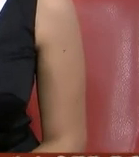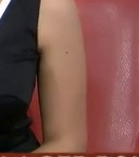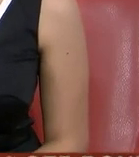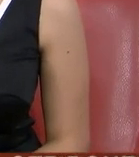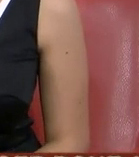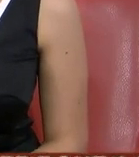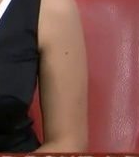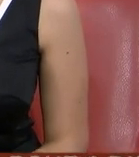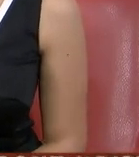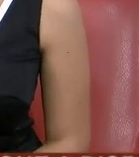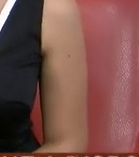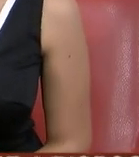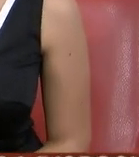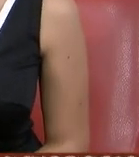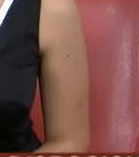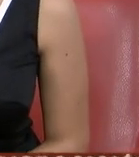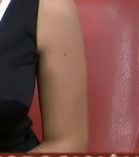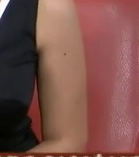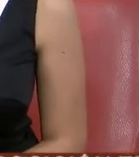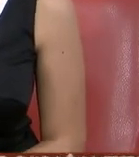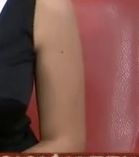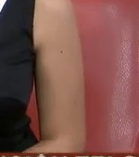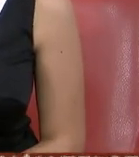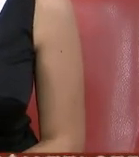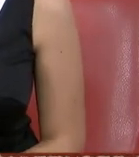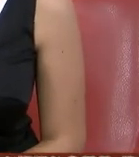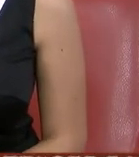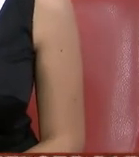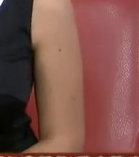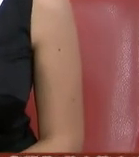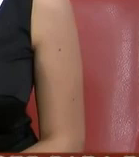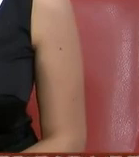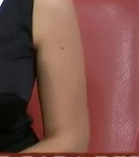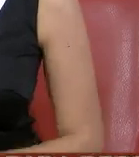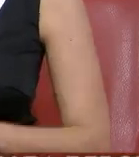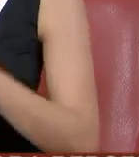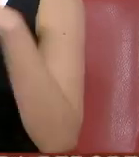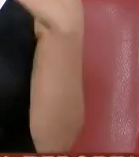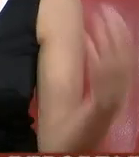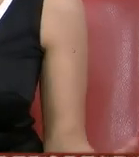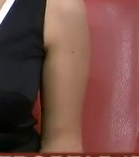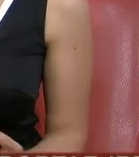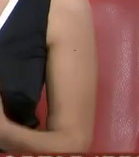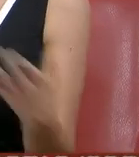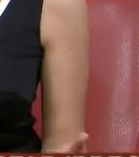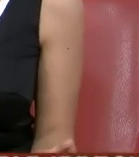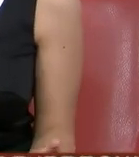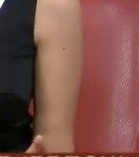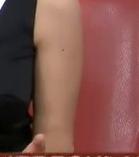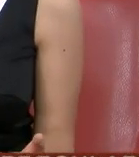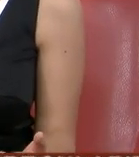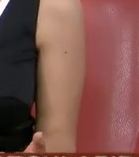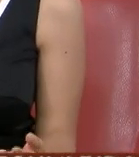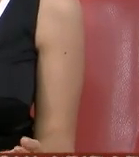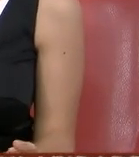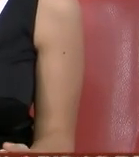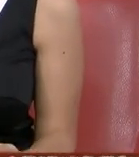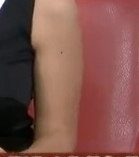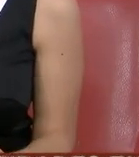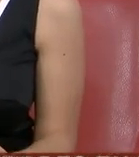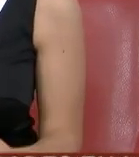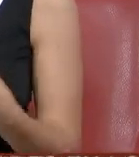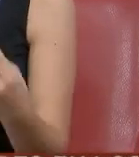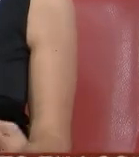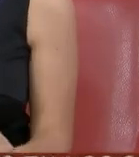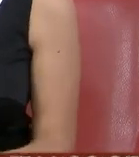WhatsApp le comparta los números de teléfonos a Facebook para cuestiones de publicidad por el otro la encriptación de la información que